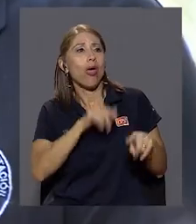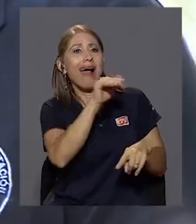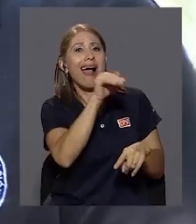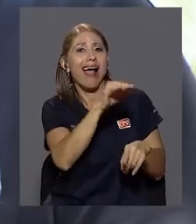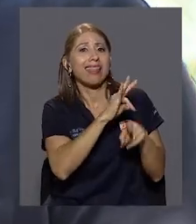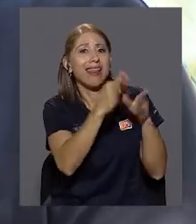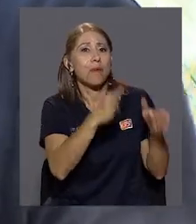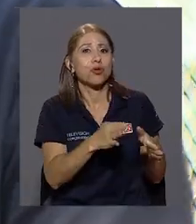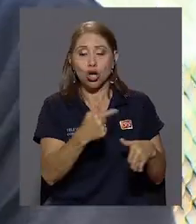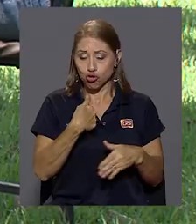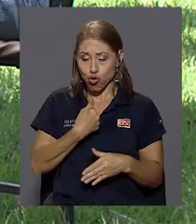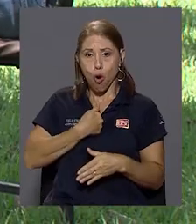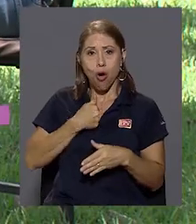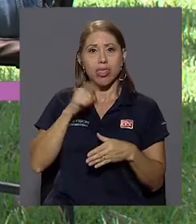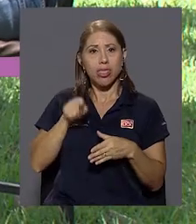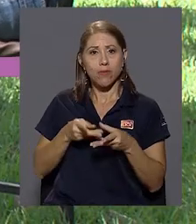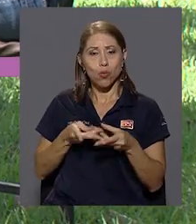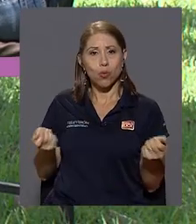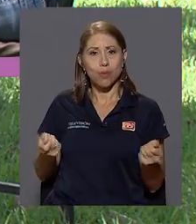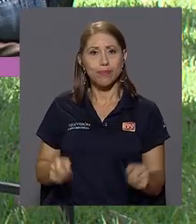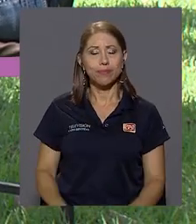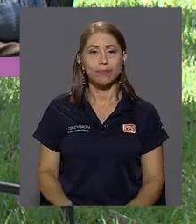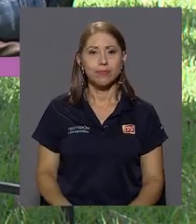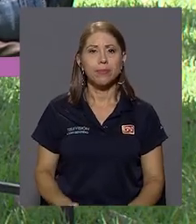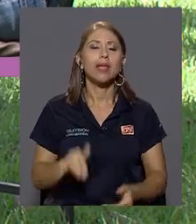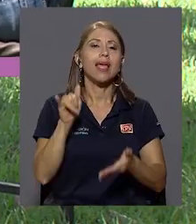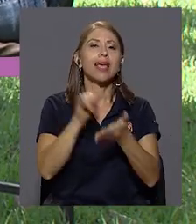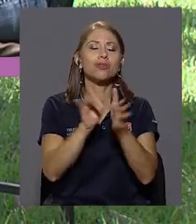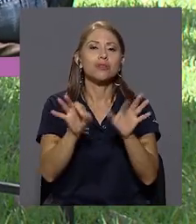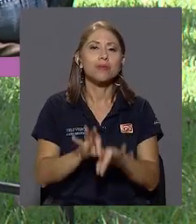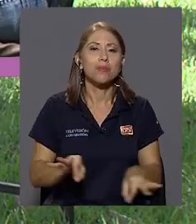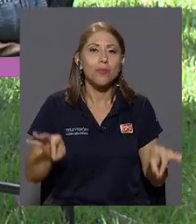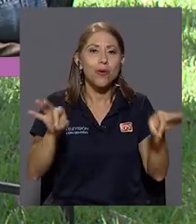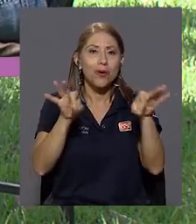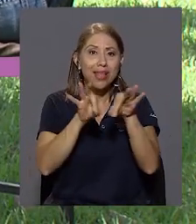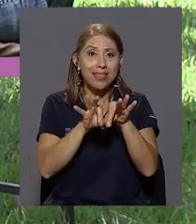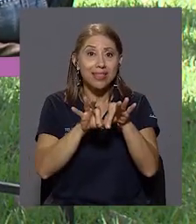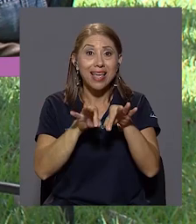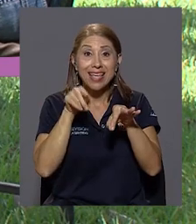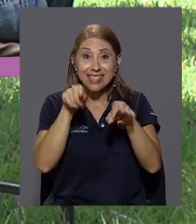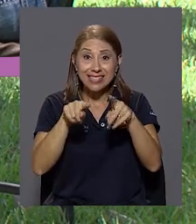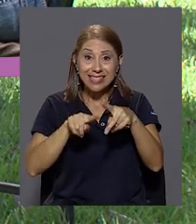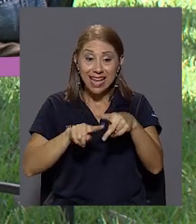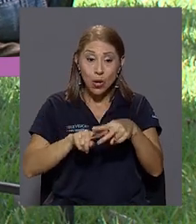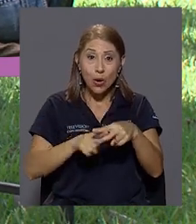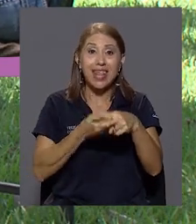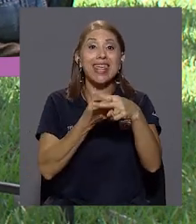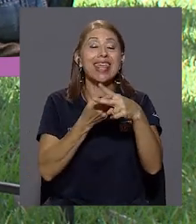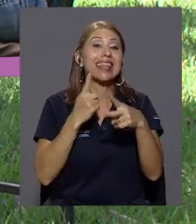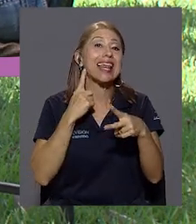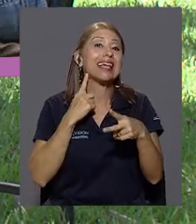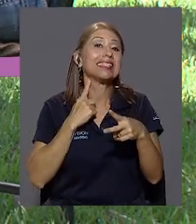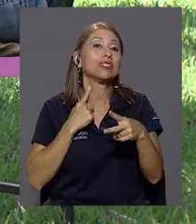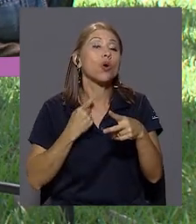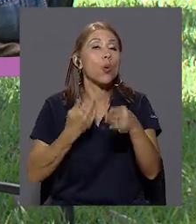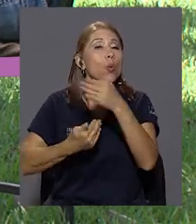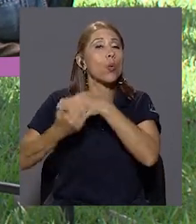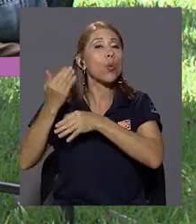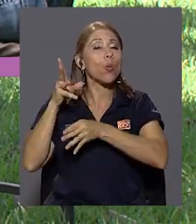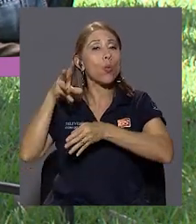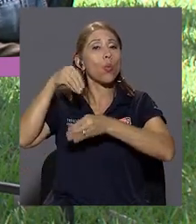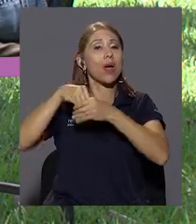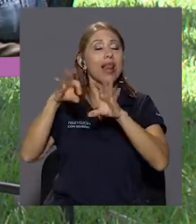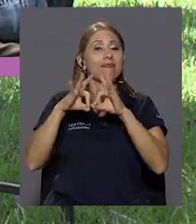resolverlo yo de alguna manera. Eso me parece que es importante también justamente porque si el origen fue en la familia de esta adicción, digamos,